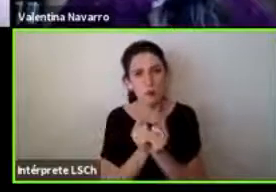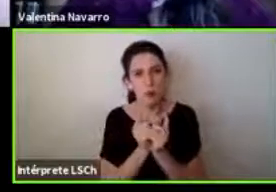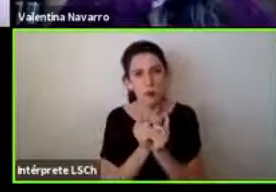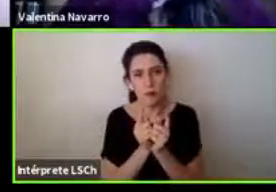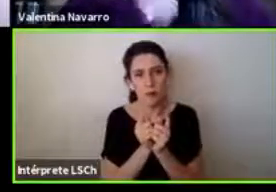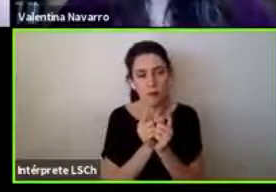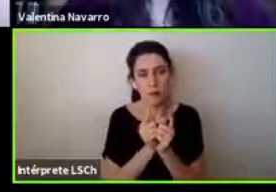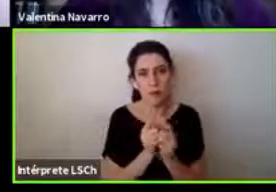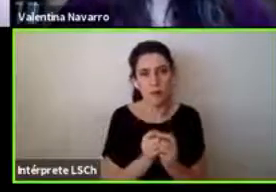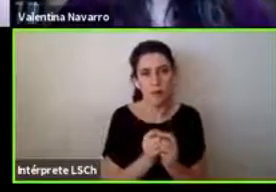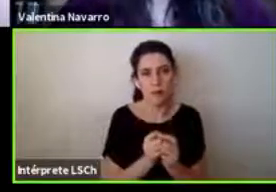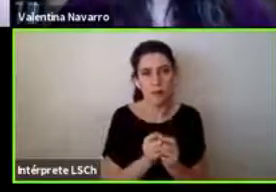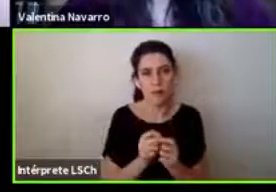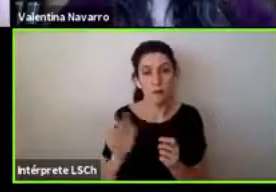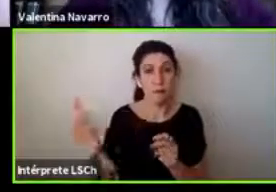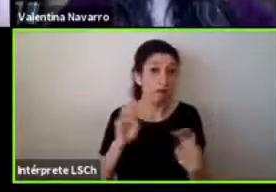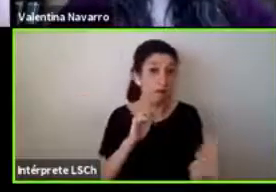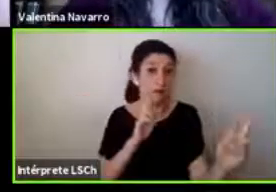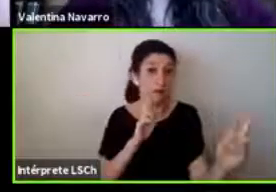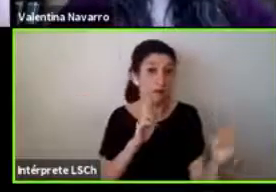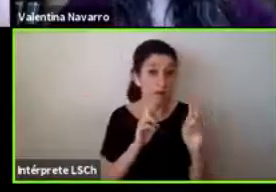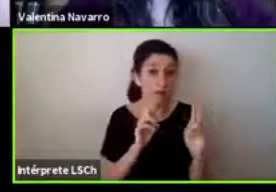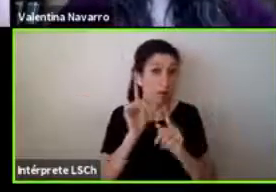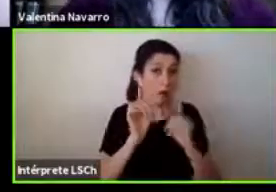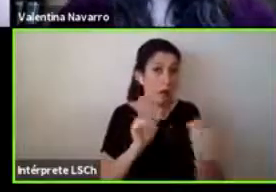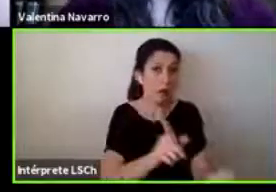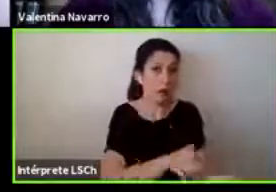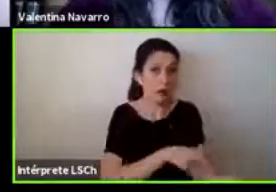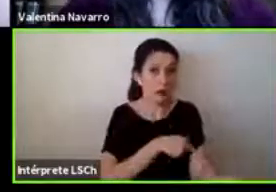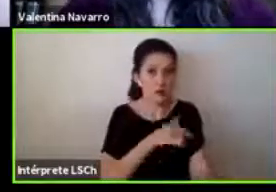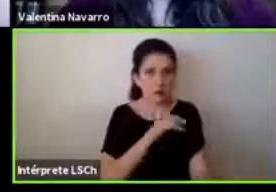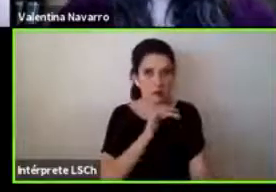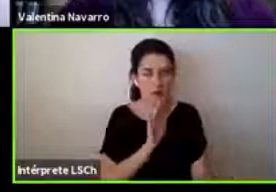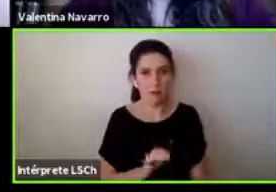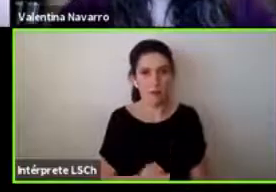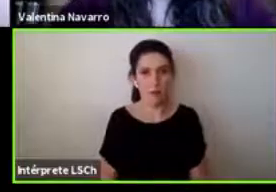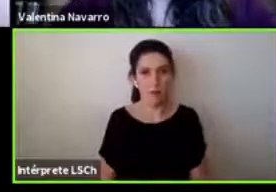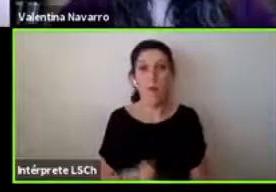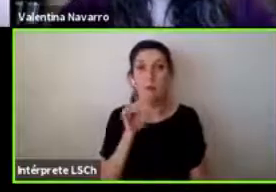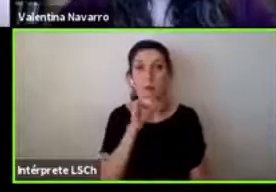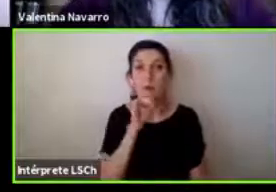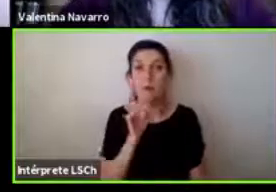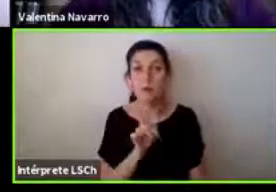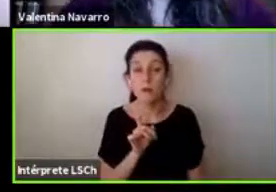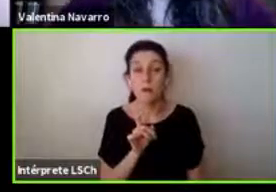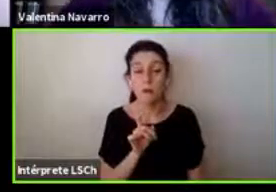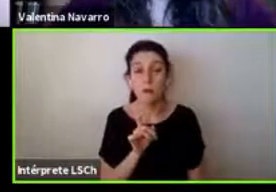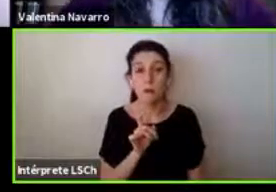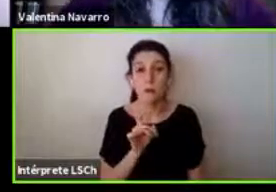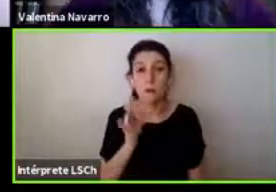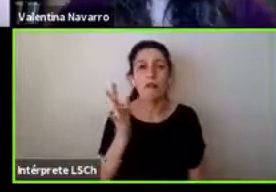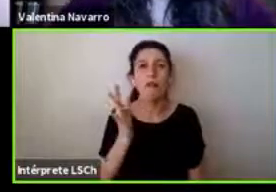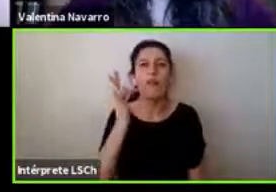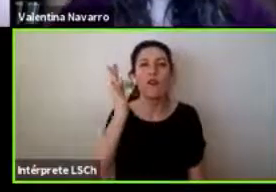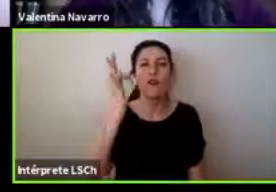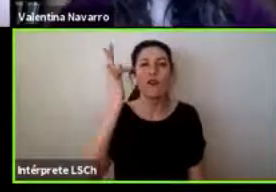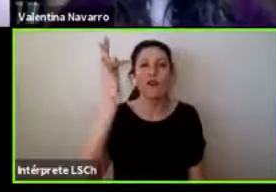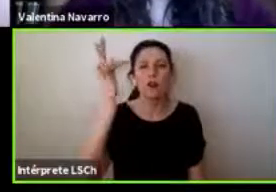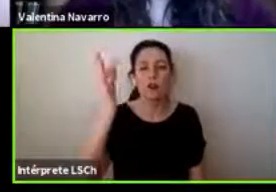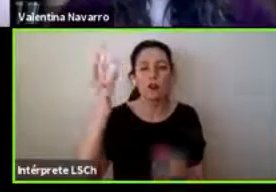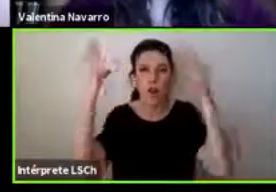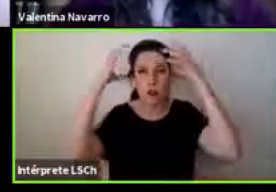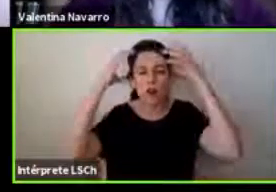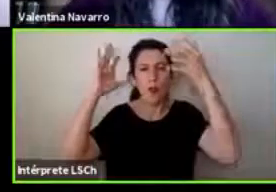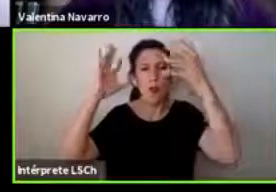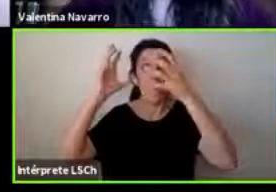respondáis pero que la respuesta puede ser muy larga y la pregunta es que cuál es la proyección de Neuromundos si